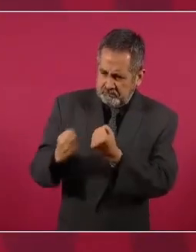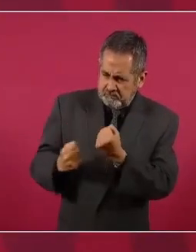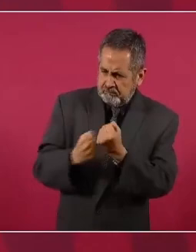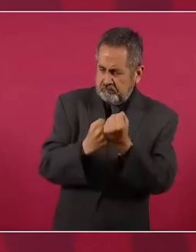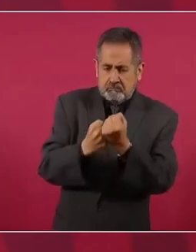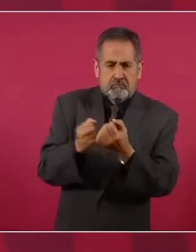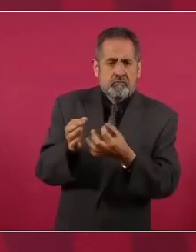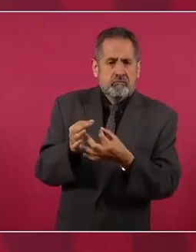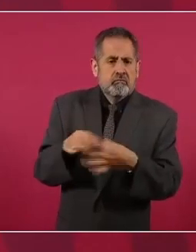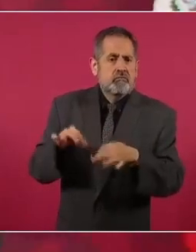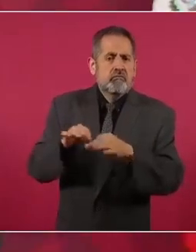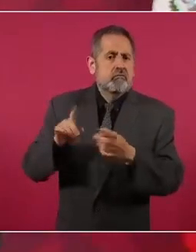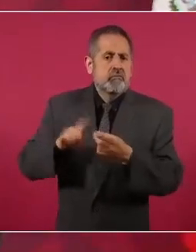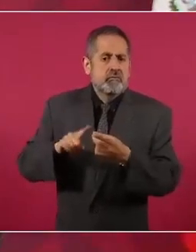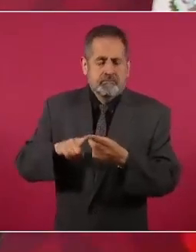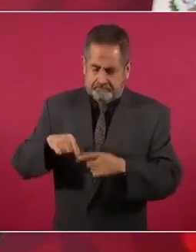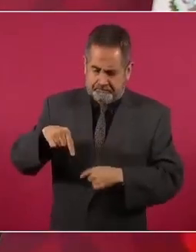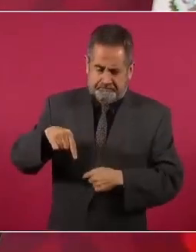debe ser